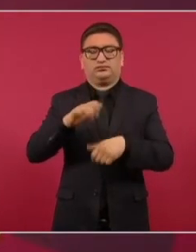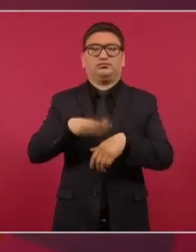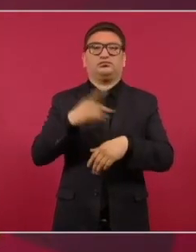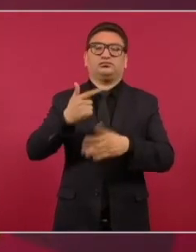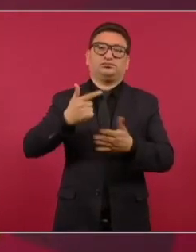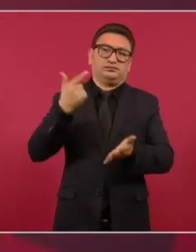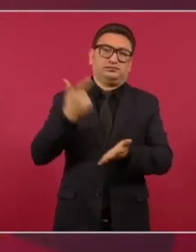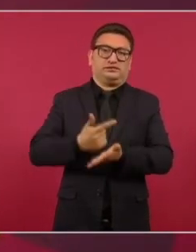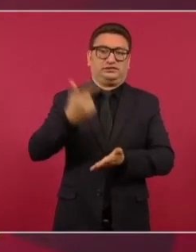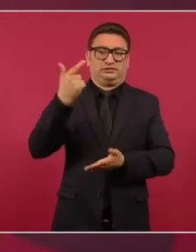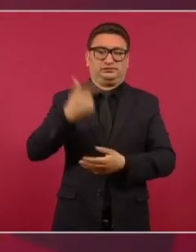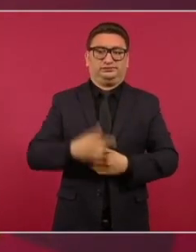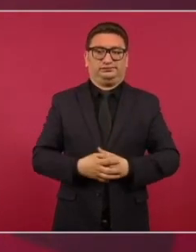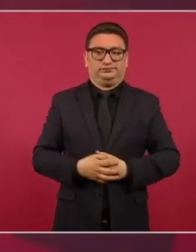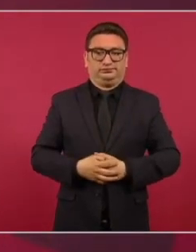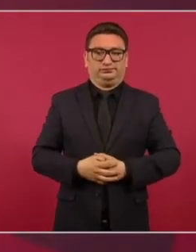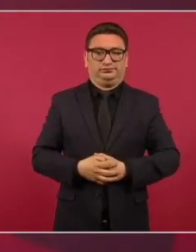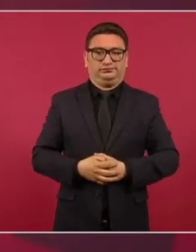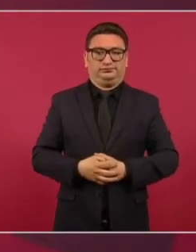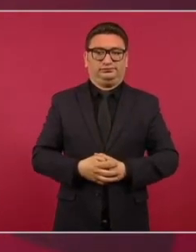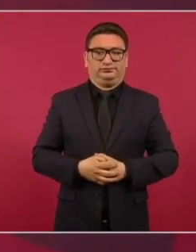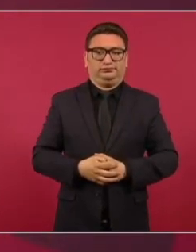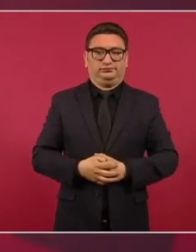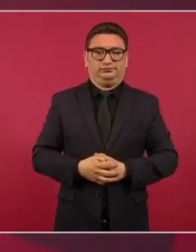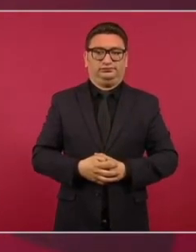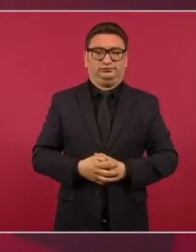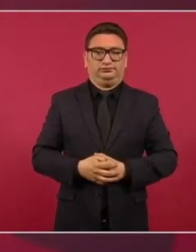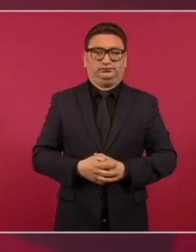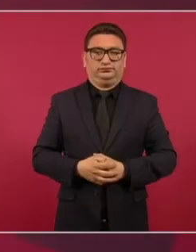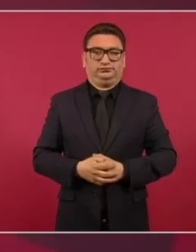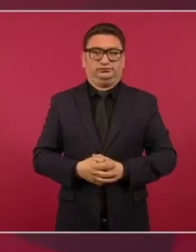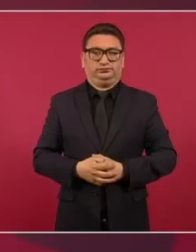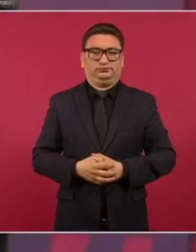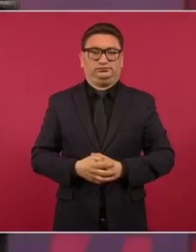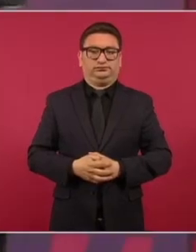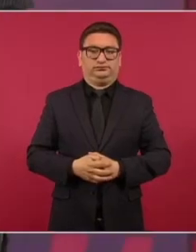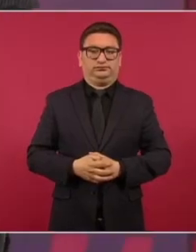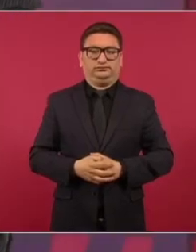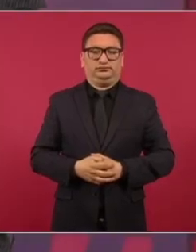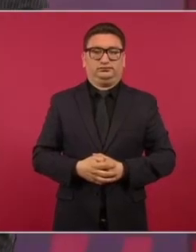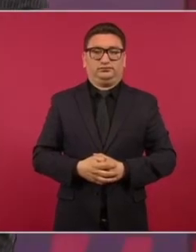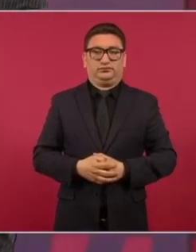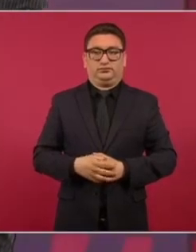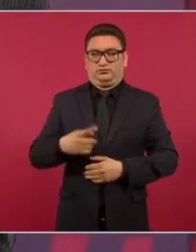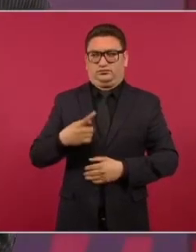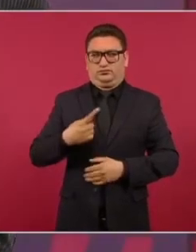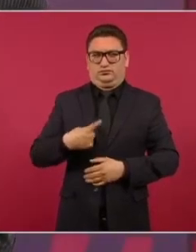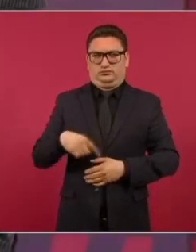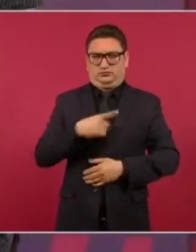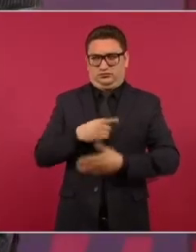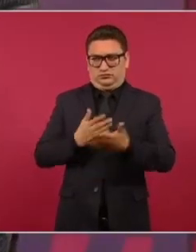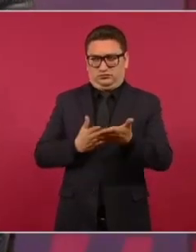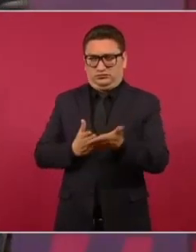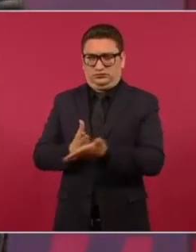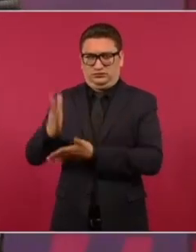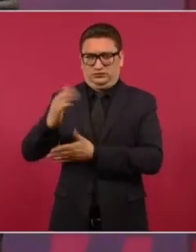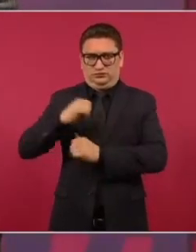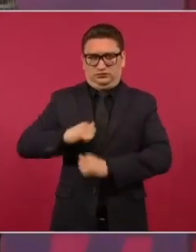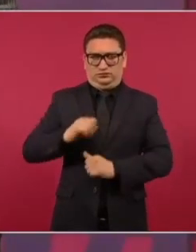no es intervenir en otro poder,